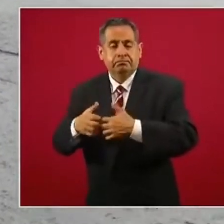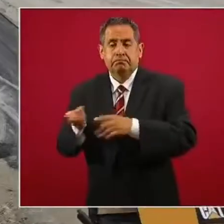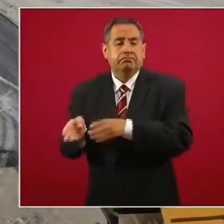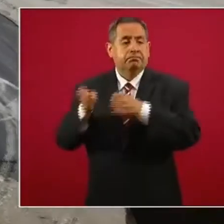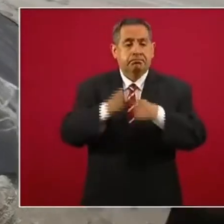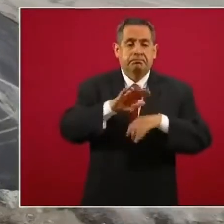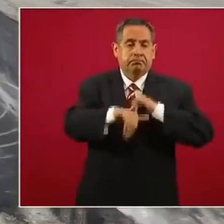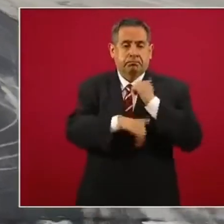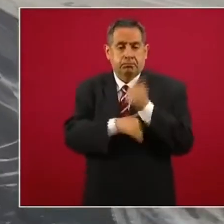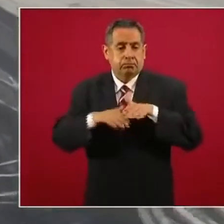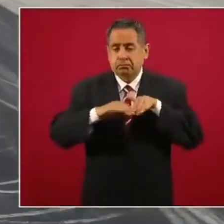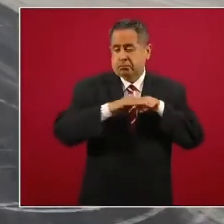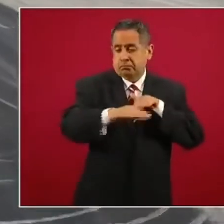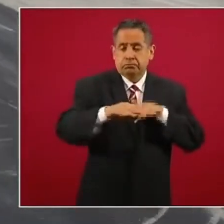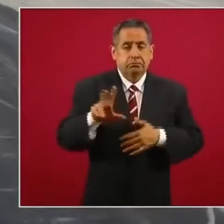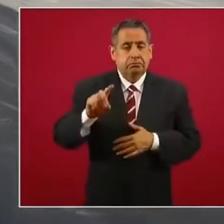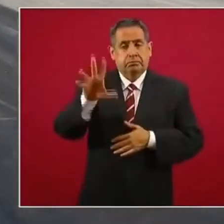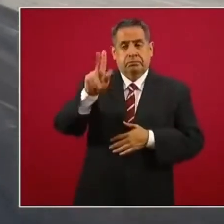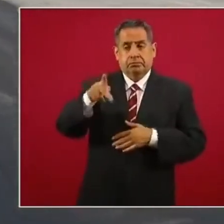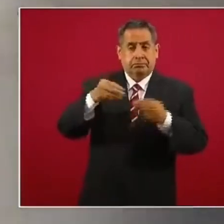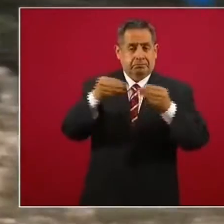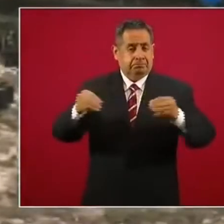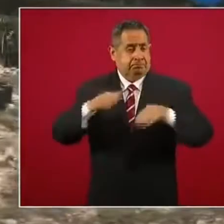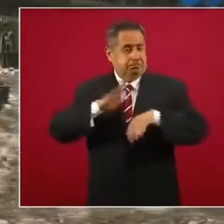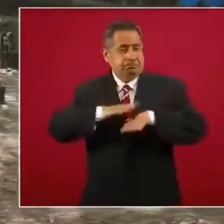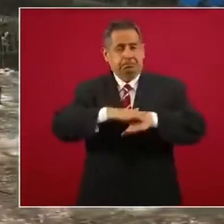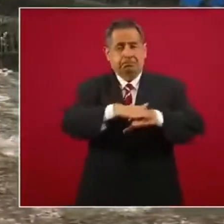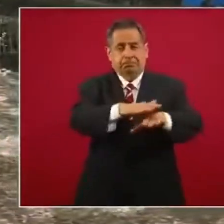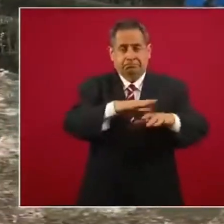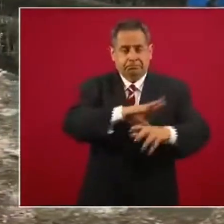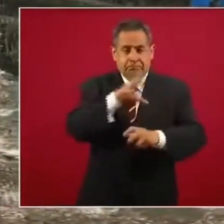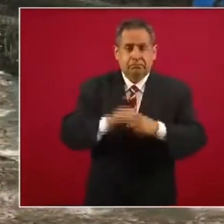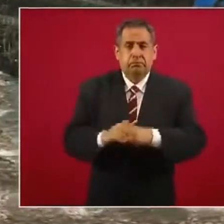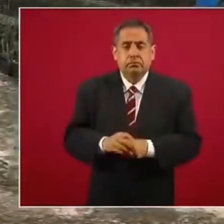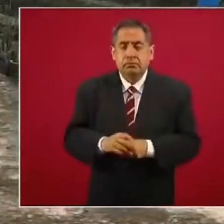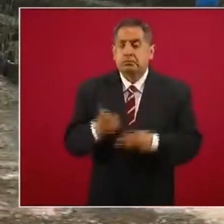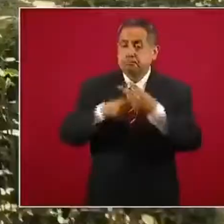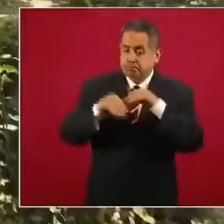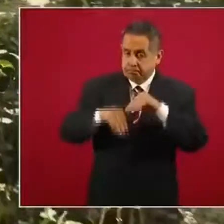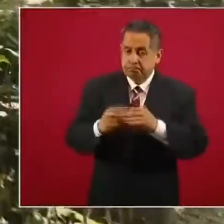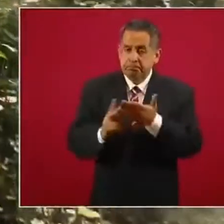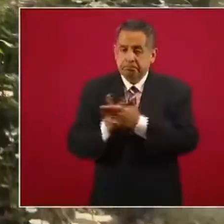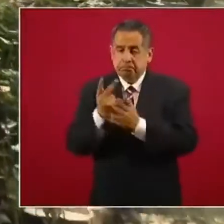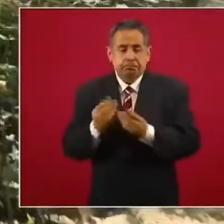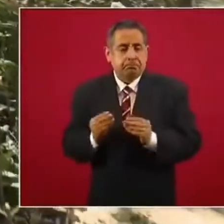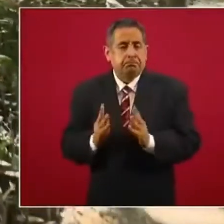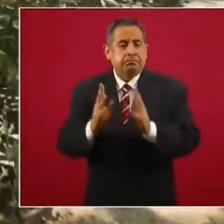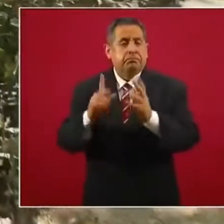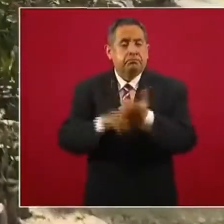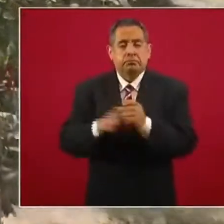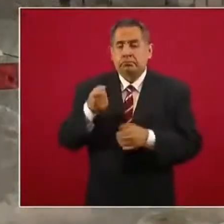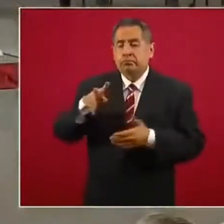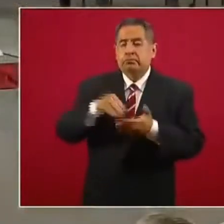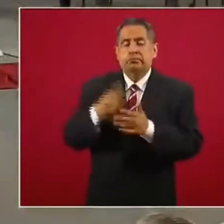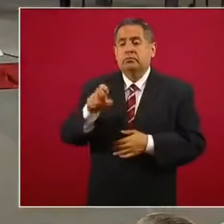área de almacenamiento con 35 kilómetros de pavimentación. La producción de plantas de ornato y forestales en el vivero es de 29